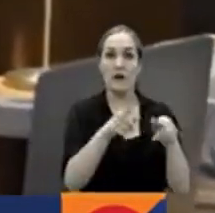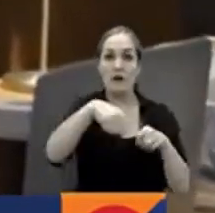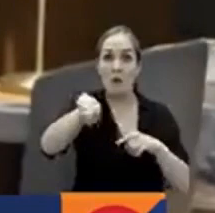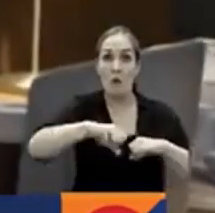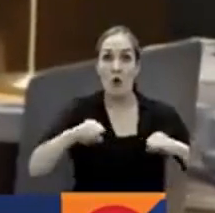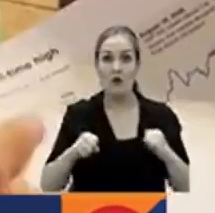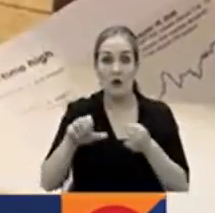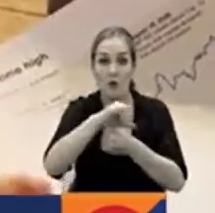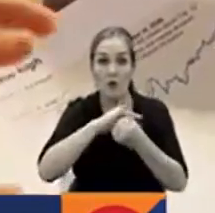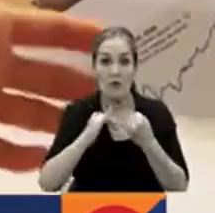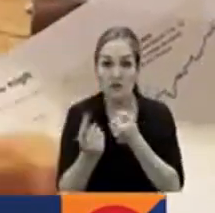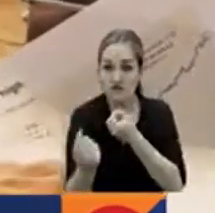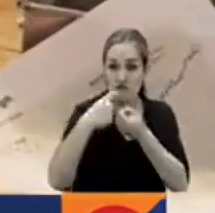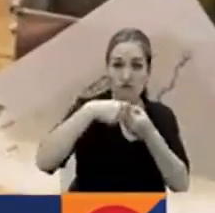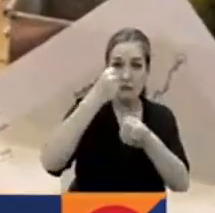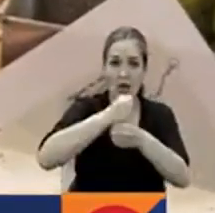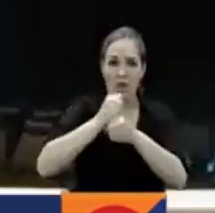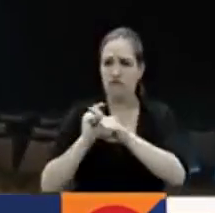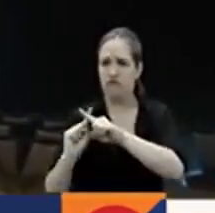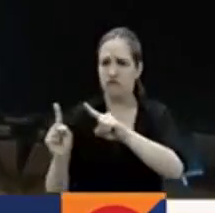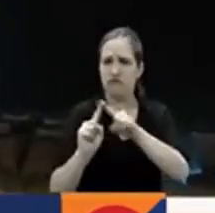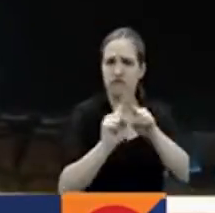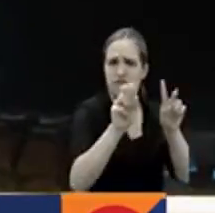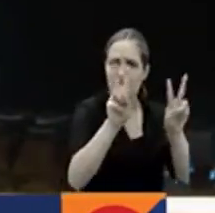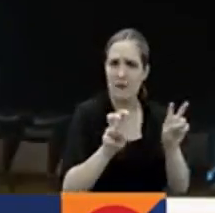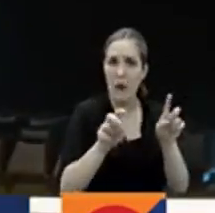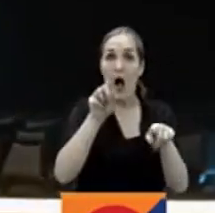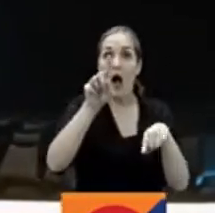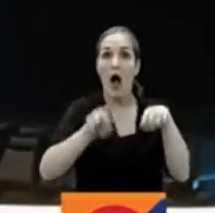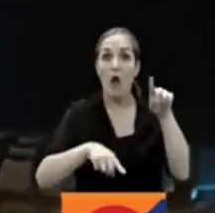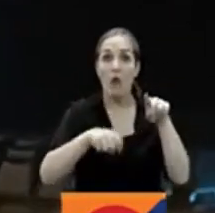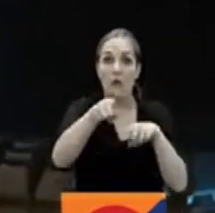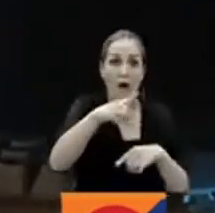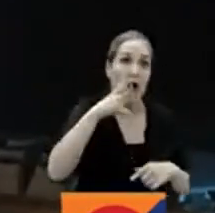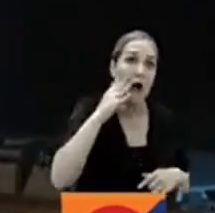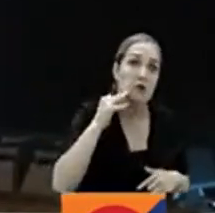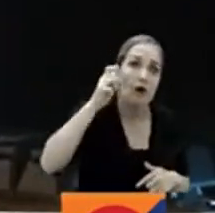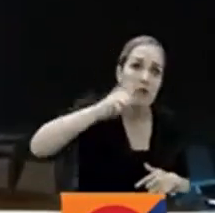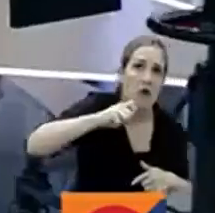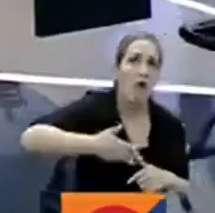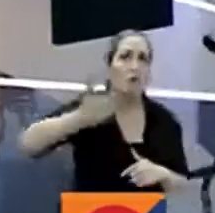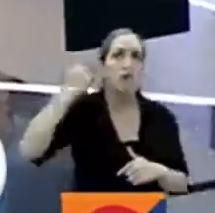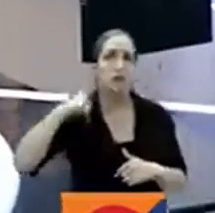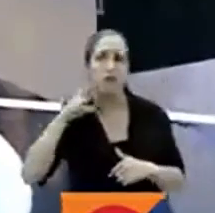cuentan con vacantes en diferentes áreas y algunas no requieren experiencia.